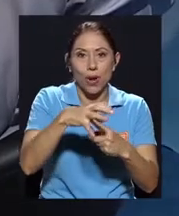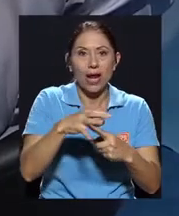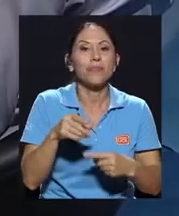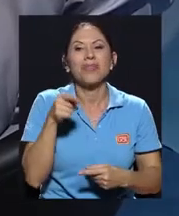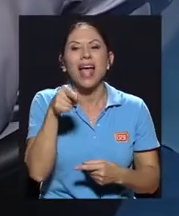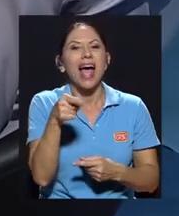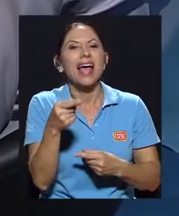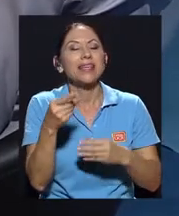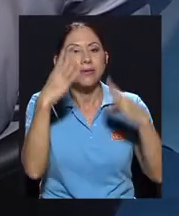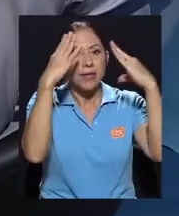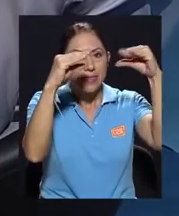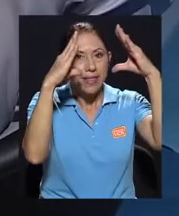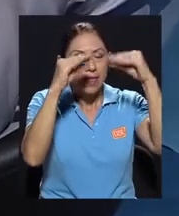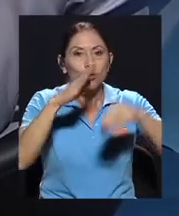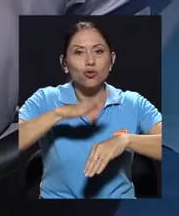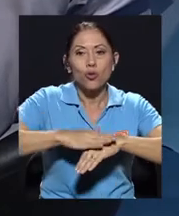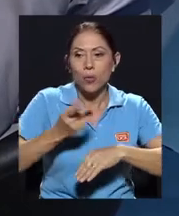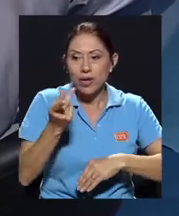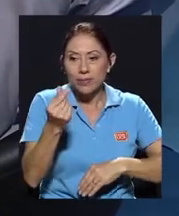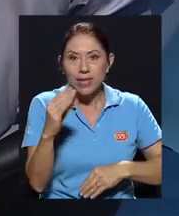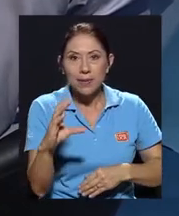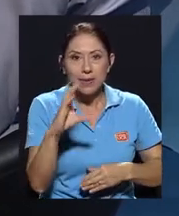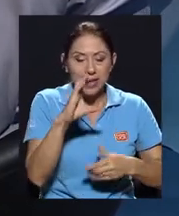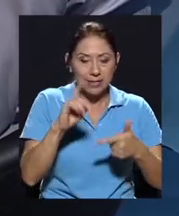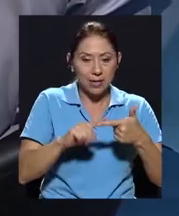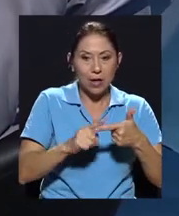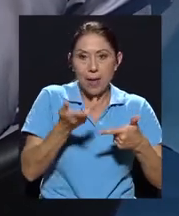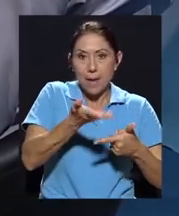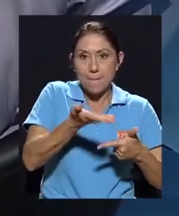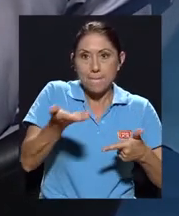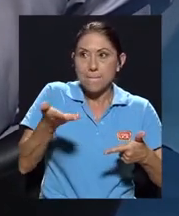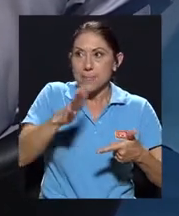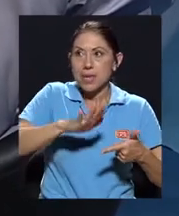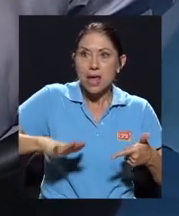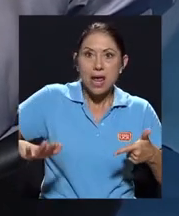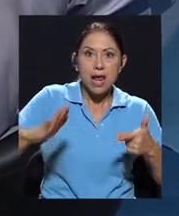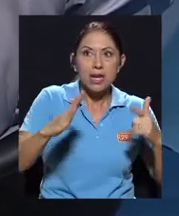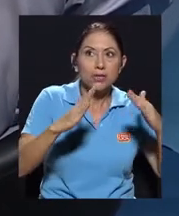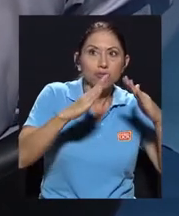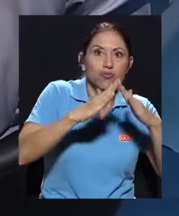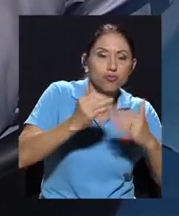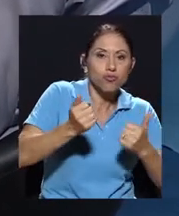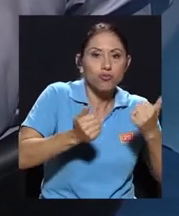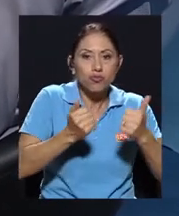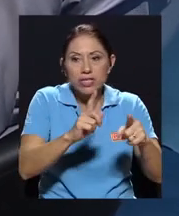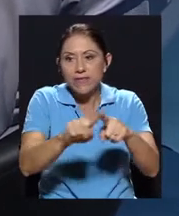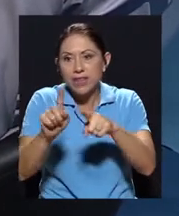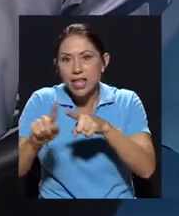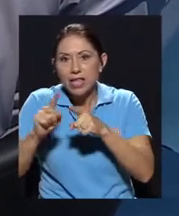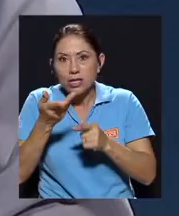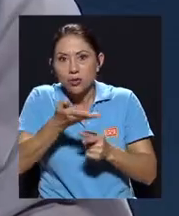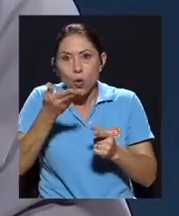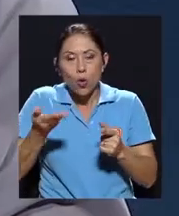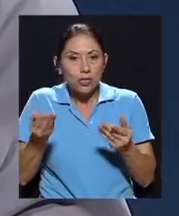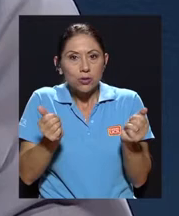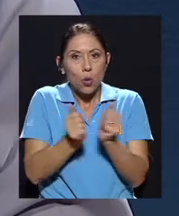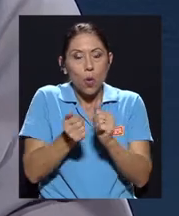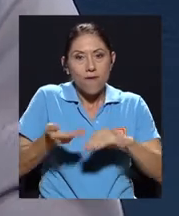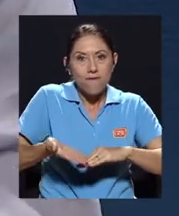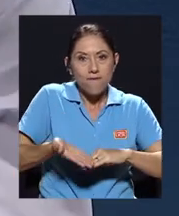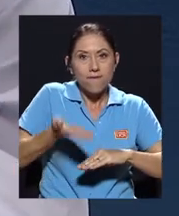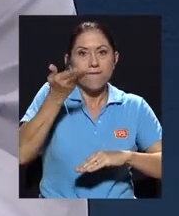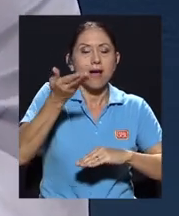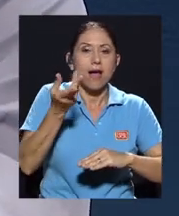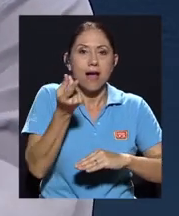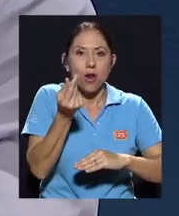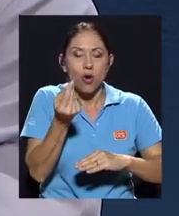sobre los bienes inmuebles, bienes inmuebles registrables, bienes inmuebles no registrables con un valor mayor a 2.500 dólares,